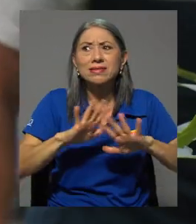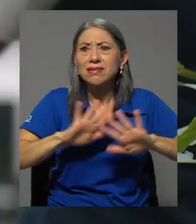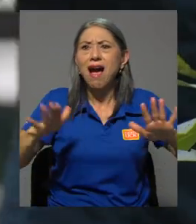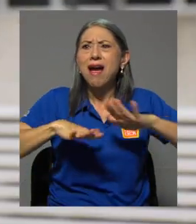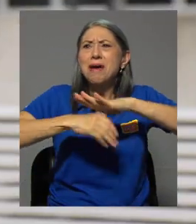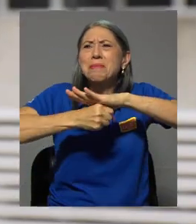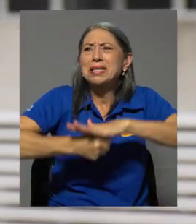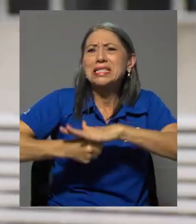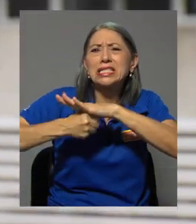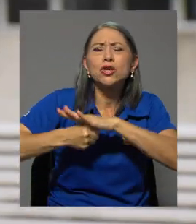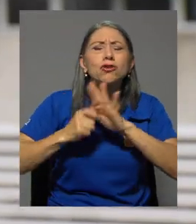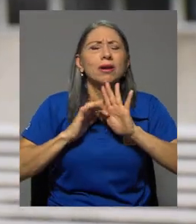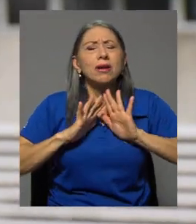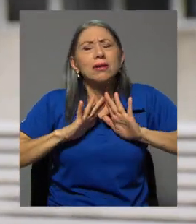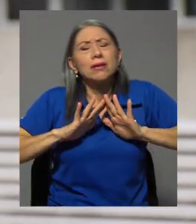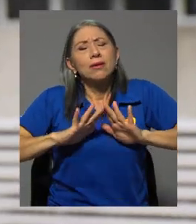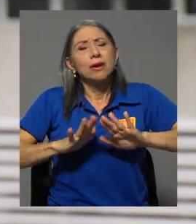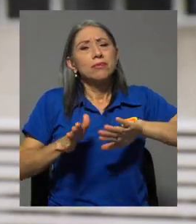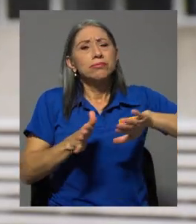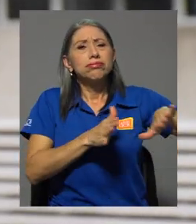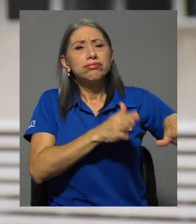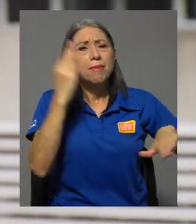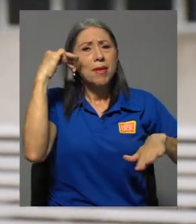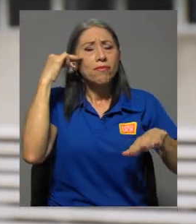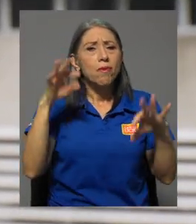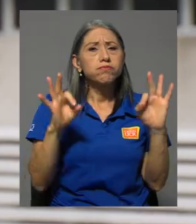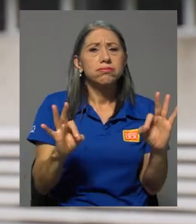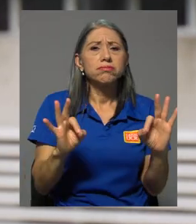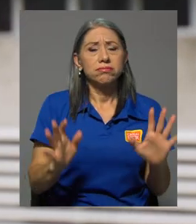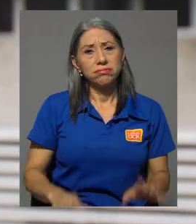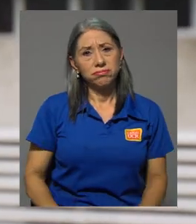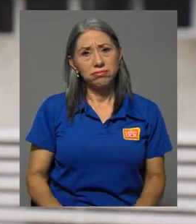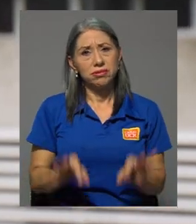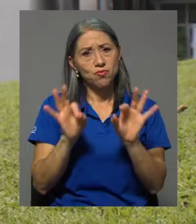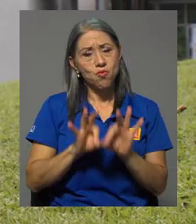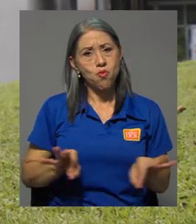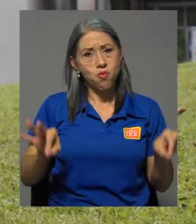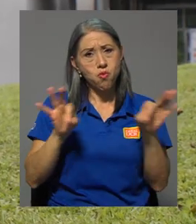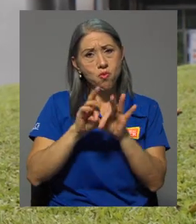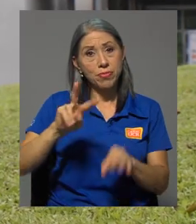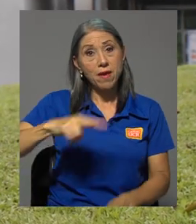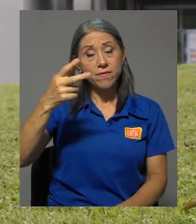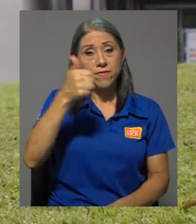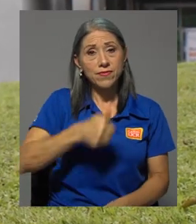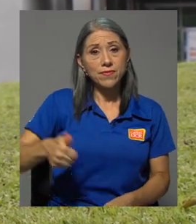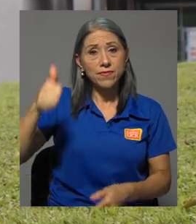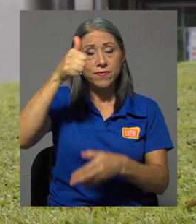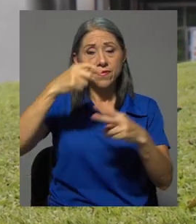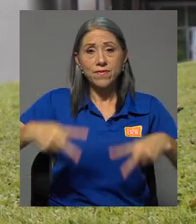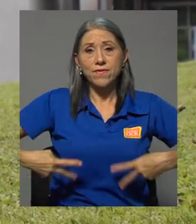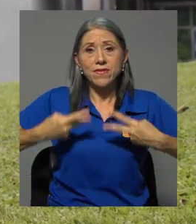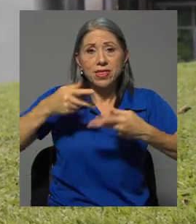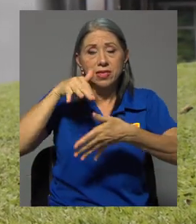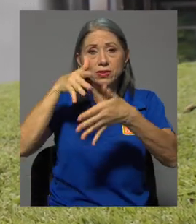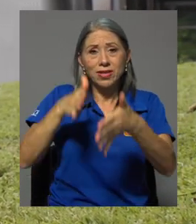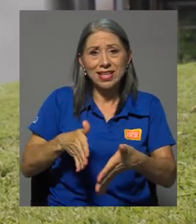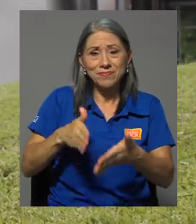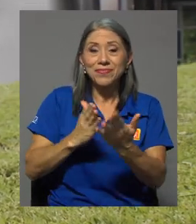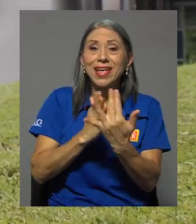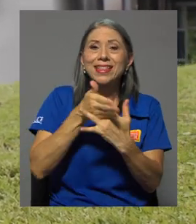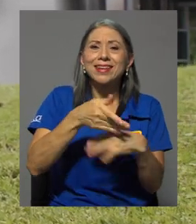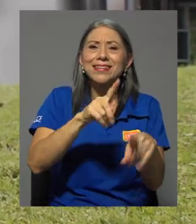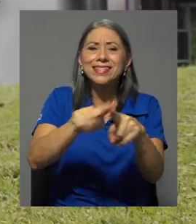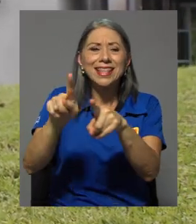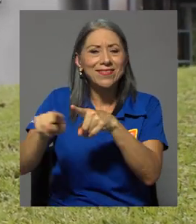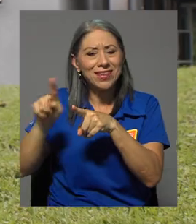presión y poder estar estables mentalmente que es tan importante. La Vicerrectoría de Vida Estudiantil por medio de